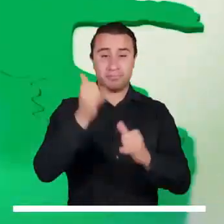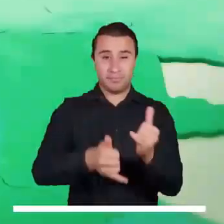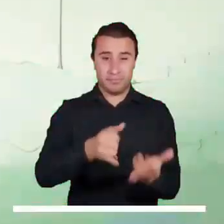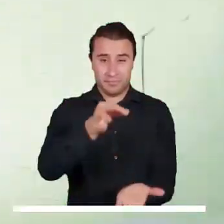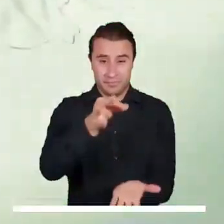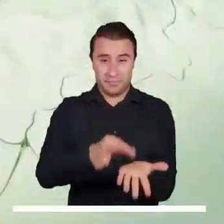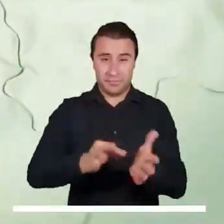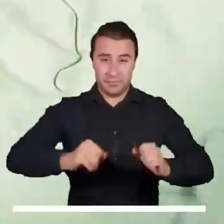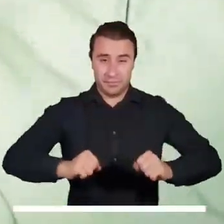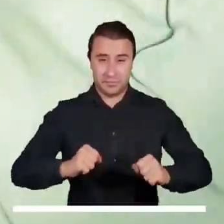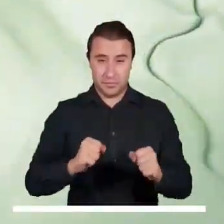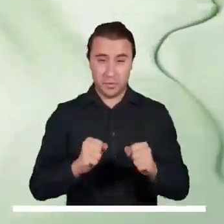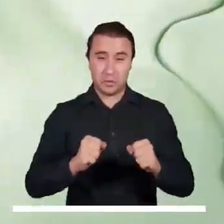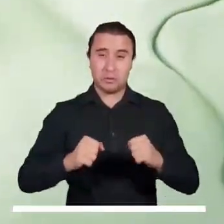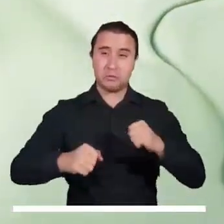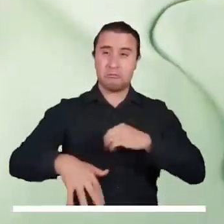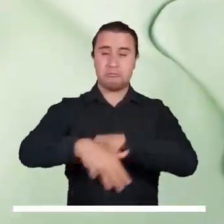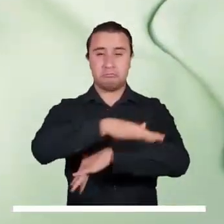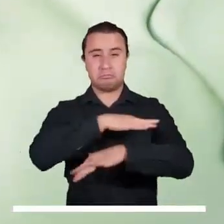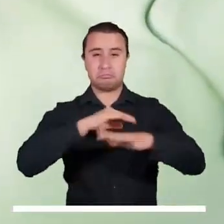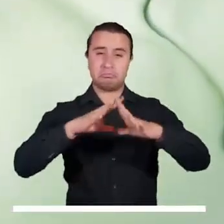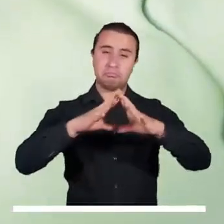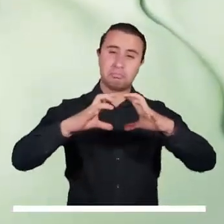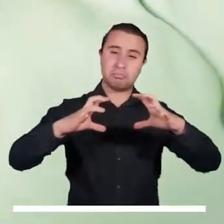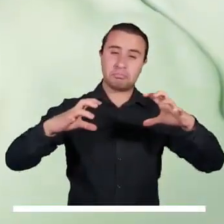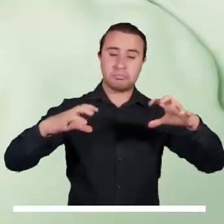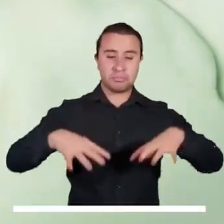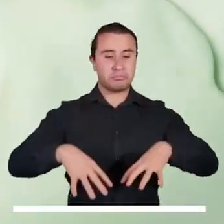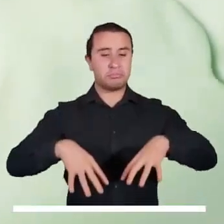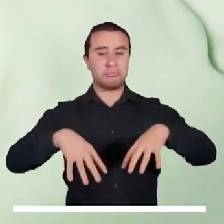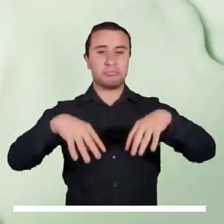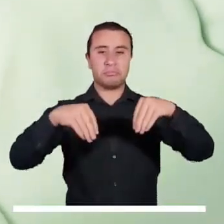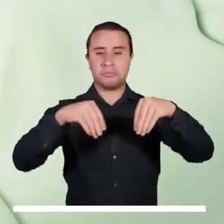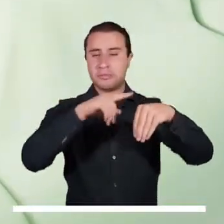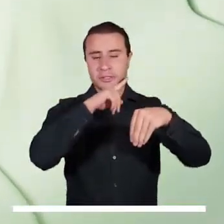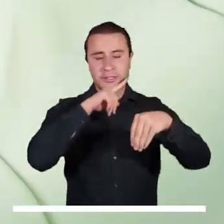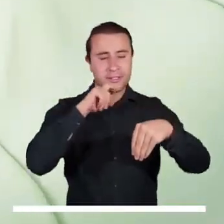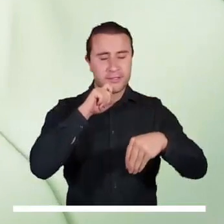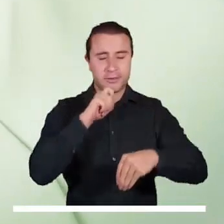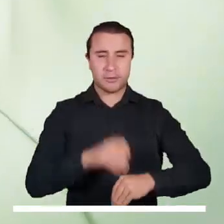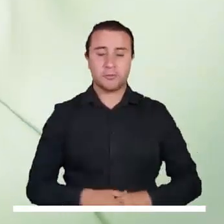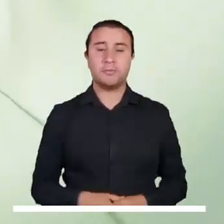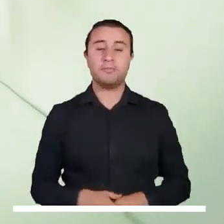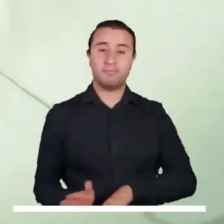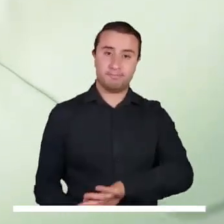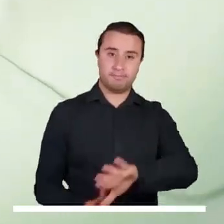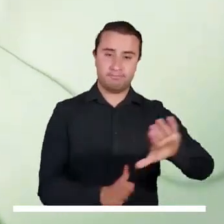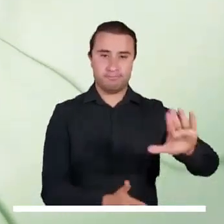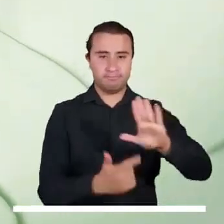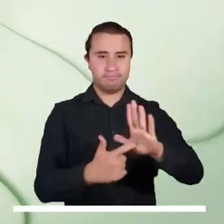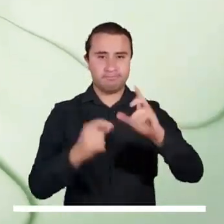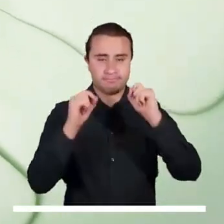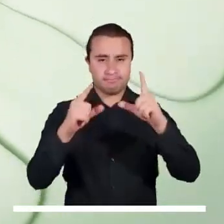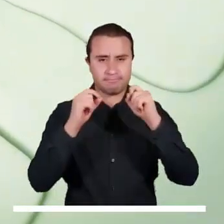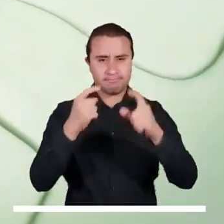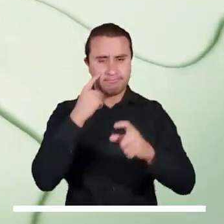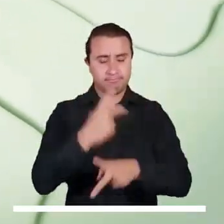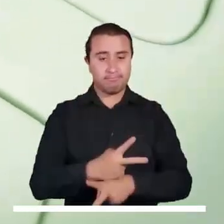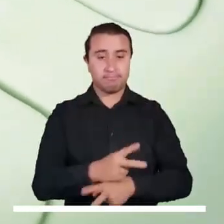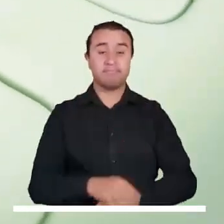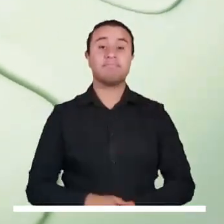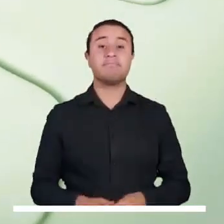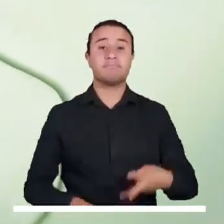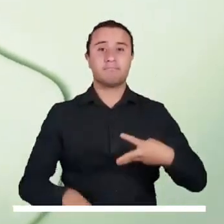anticipa tiempo seco. Finalmente, Bogotá promete un cielo entreparcial y mayormente nublado y una mañana sin lluvias importantes.